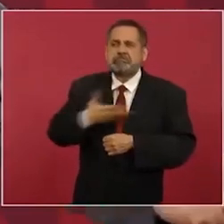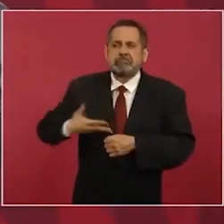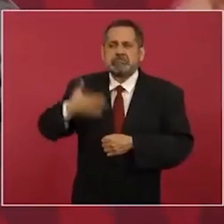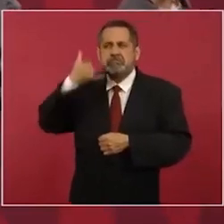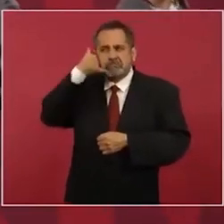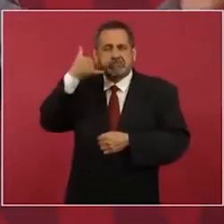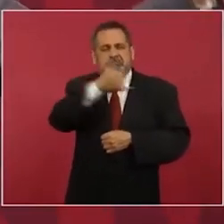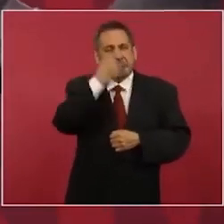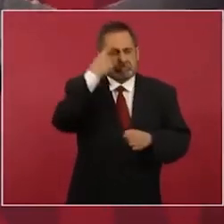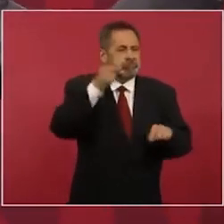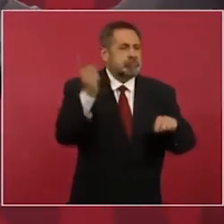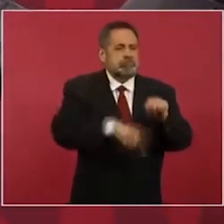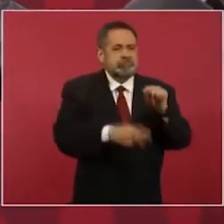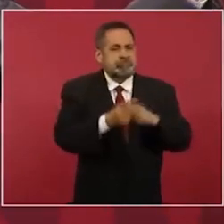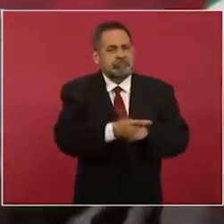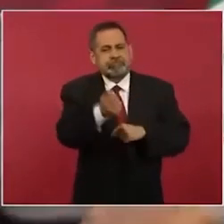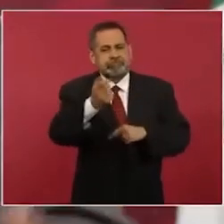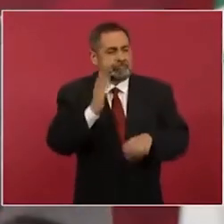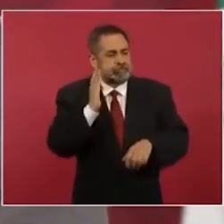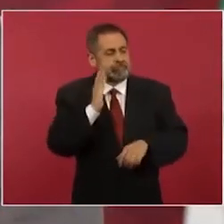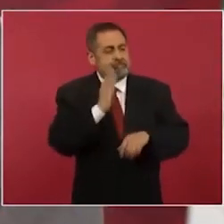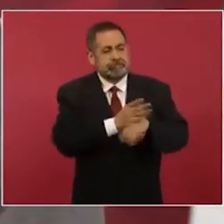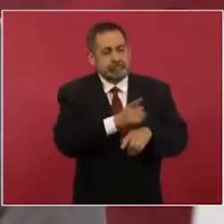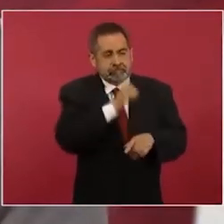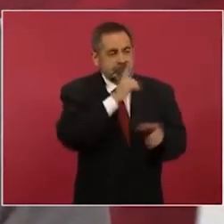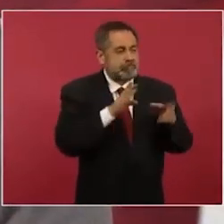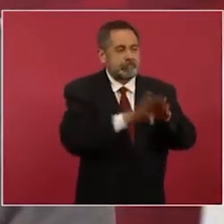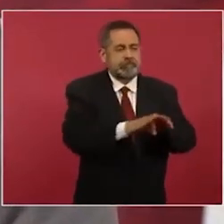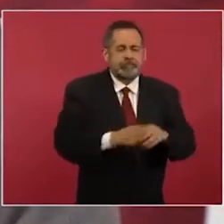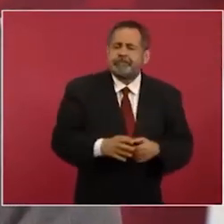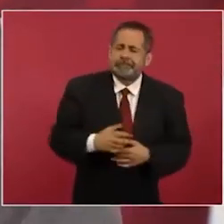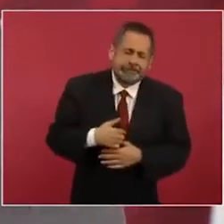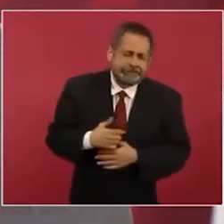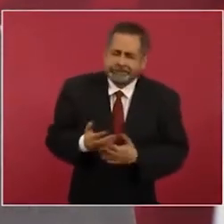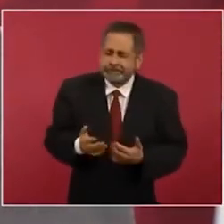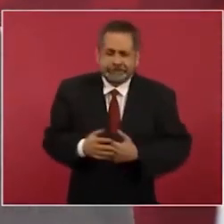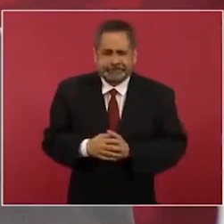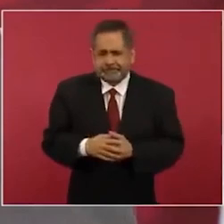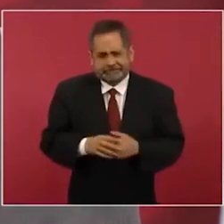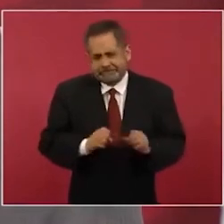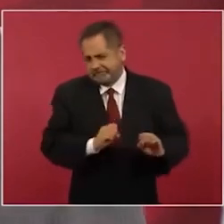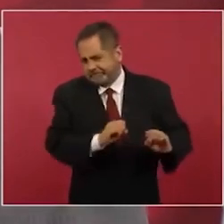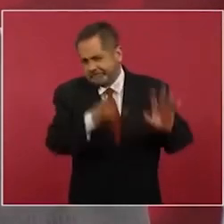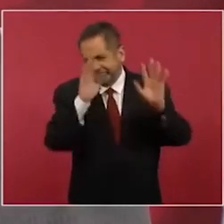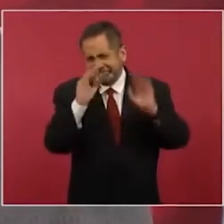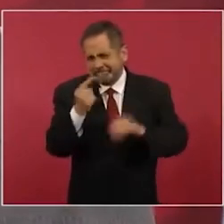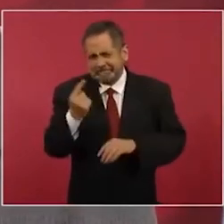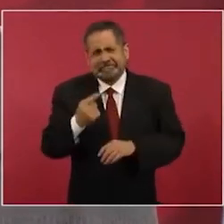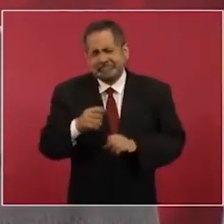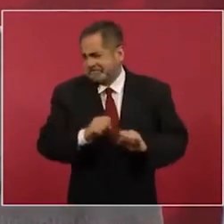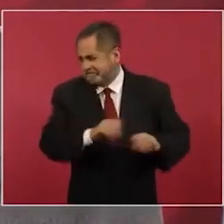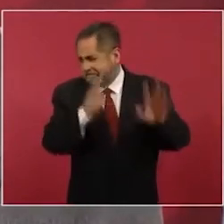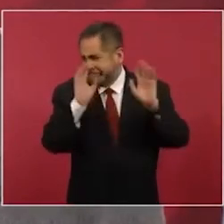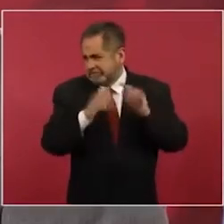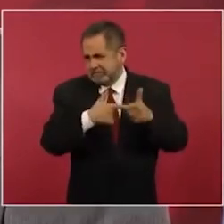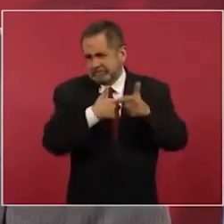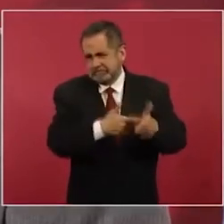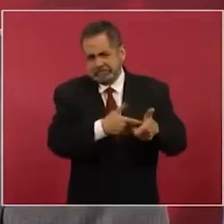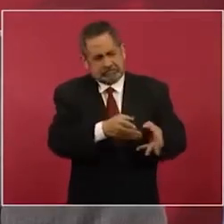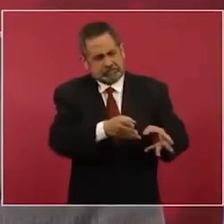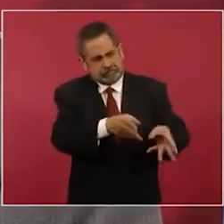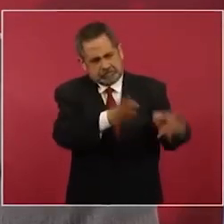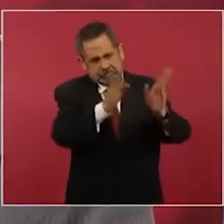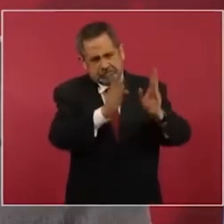ya lo estábamos censurando. Que lo vamos a censurar, que siga su